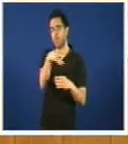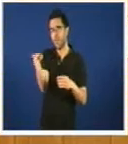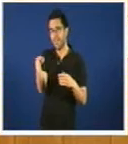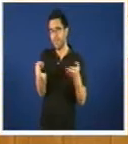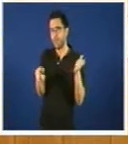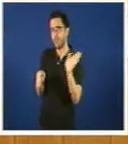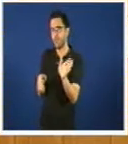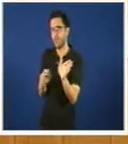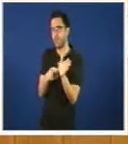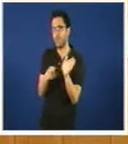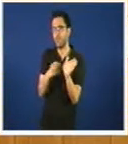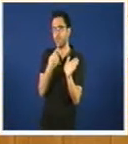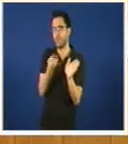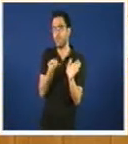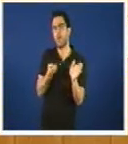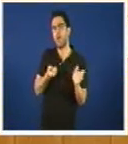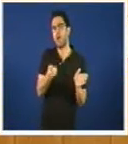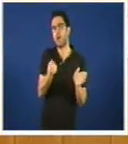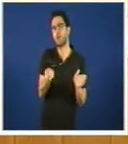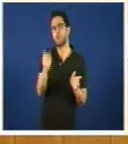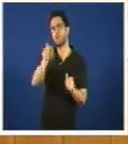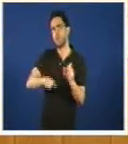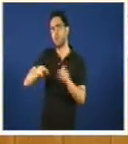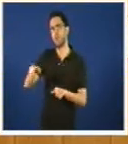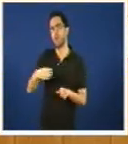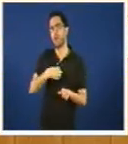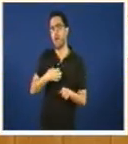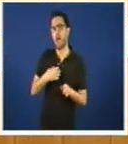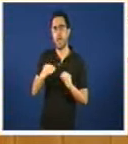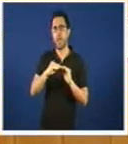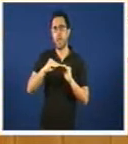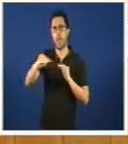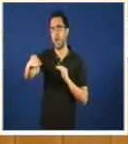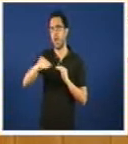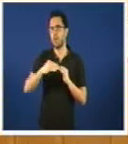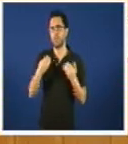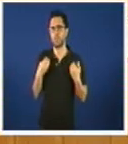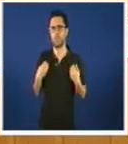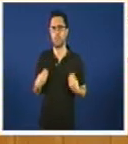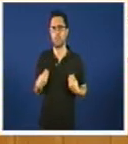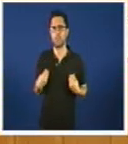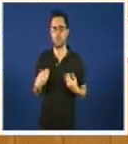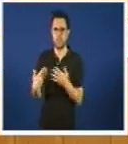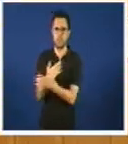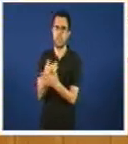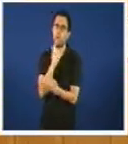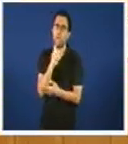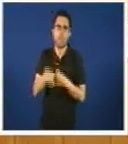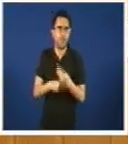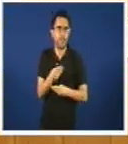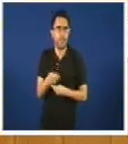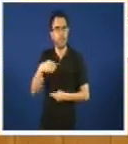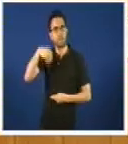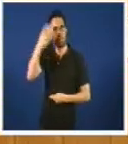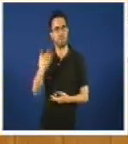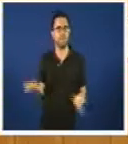os gastos de personal son exactamente os mesmos explíquenos como van a facer este milagro explíquenos tamén señor